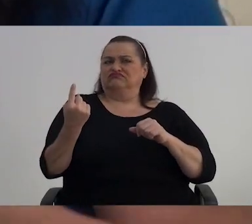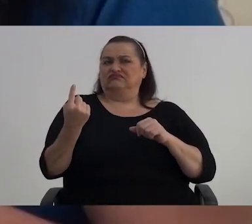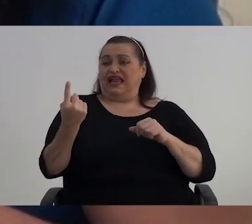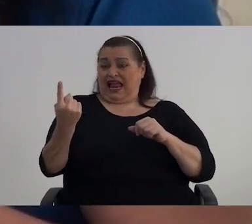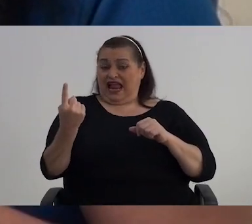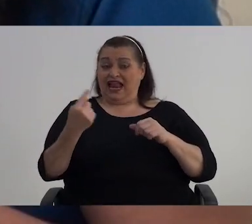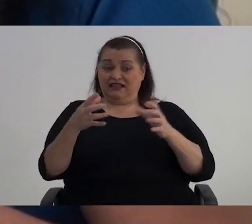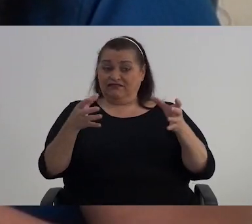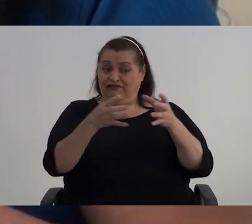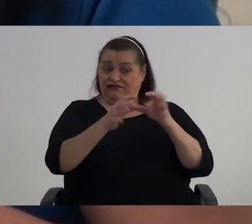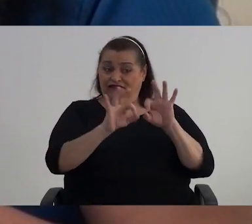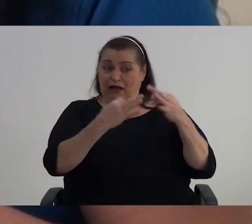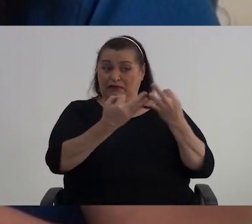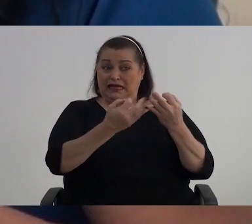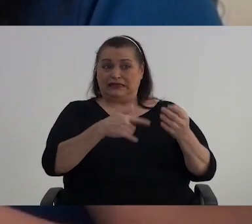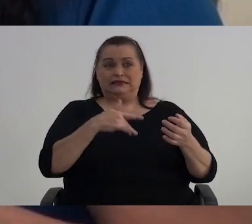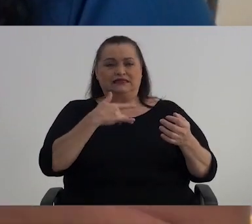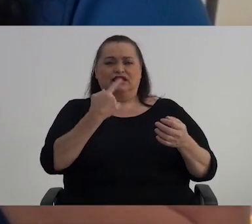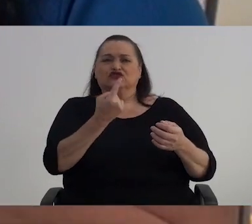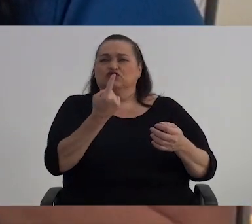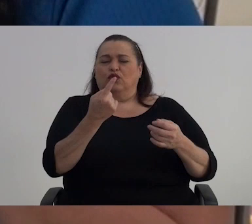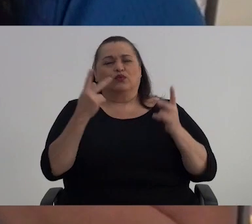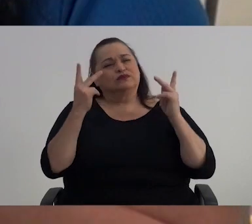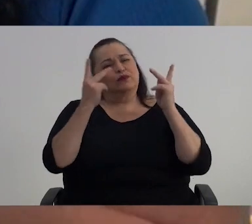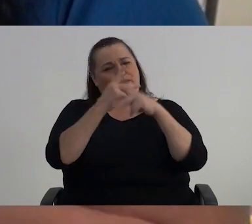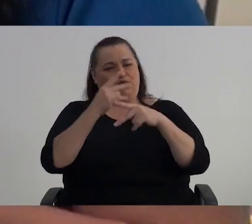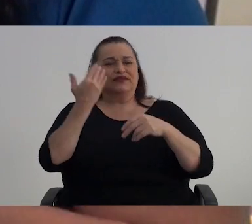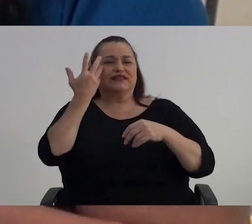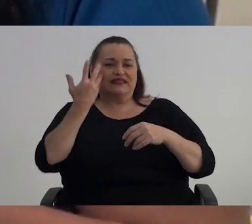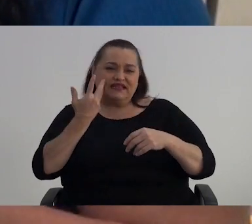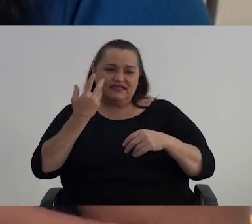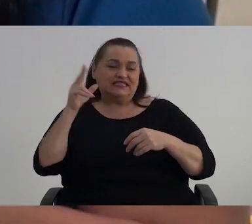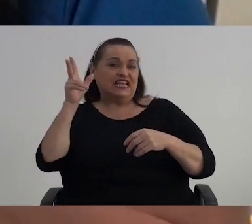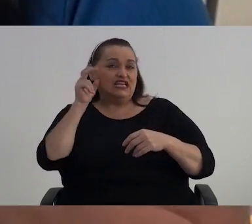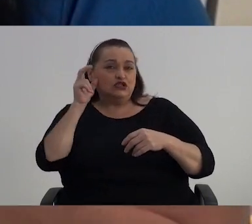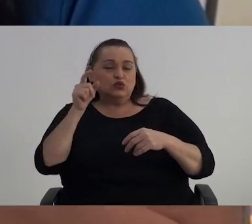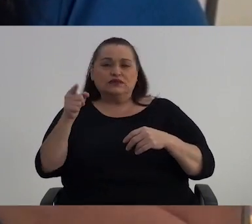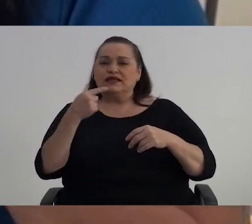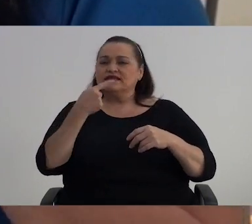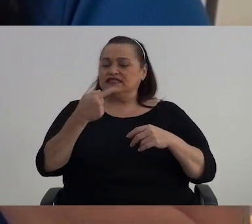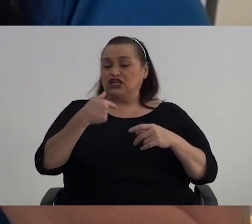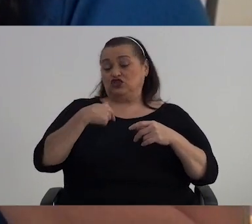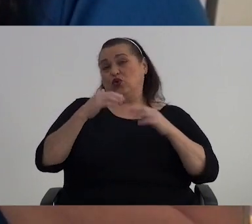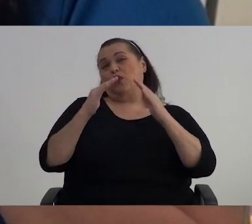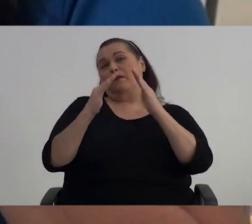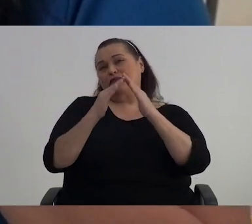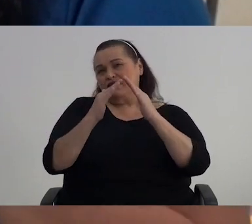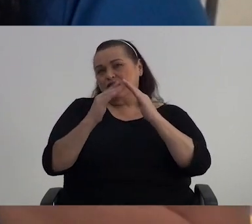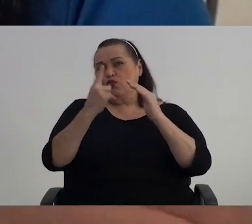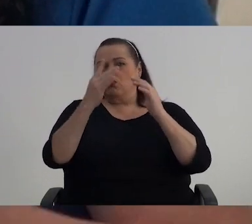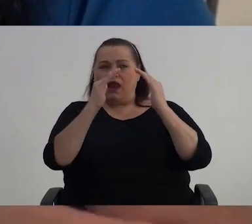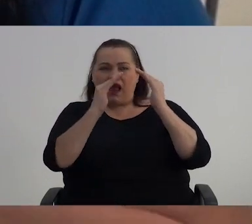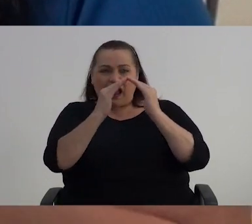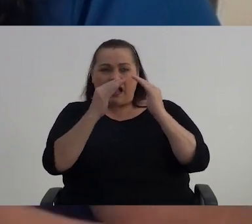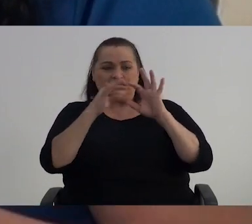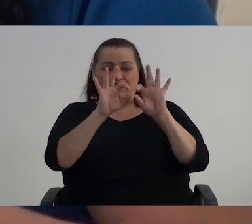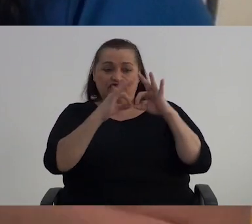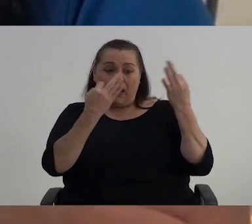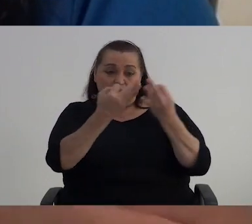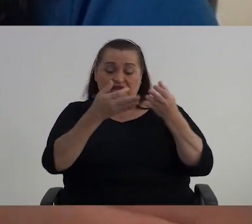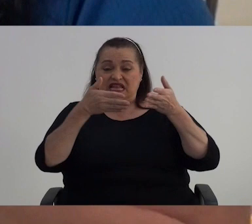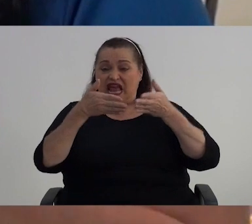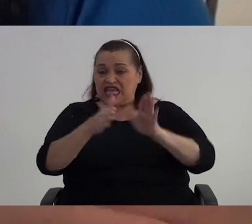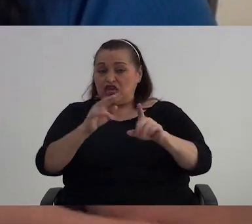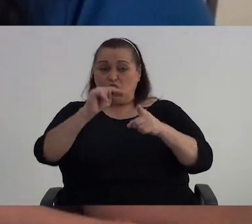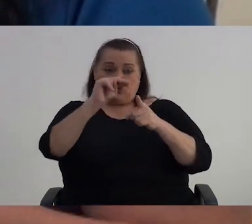cuando eres parte de un núcleo familiar y te sentís solo Vieran qué triste es escucharte decirte Mira, yo vivo en una casa con mi familia,